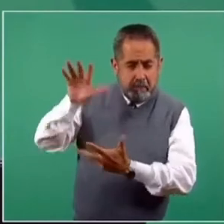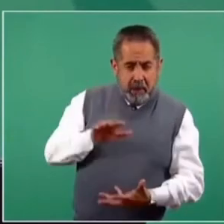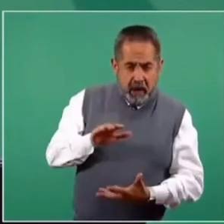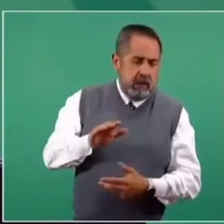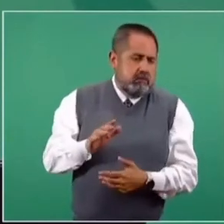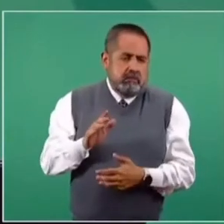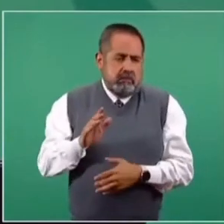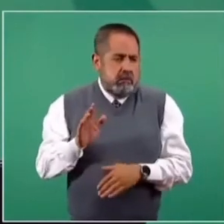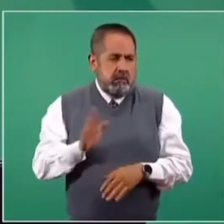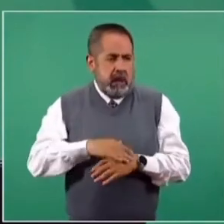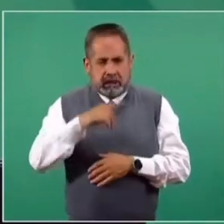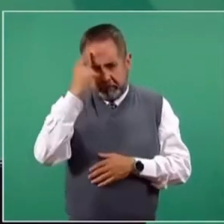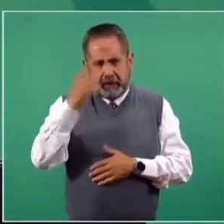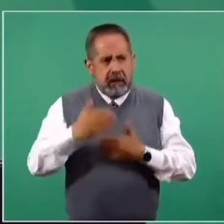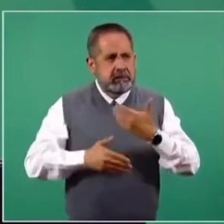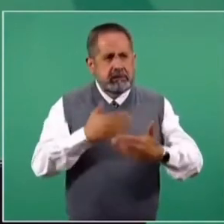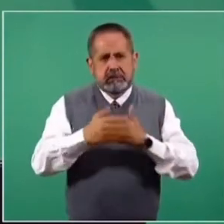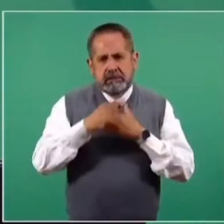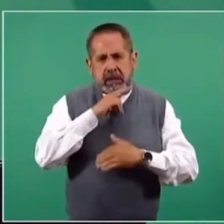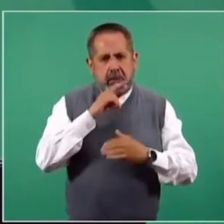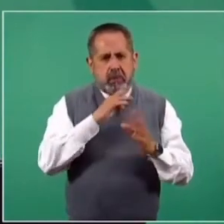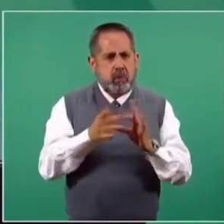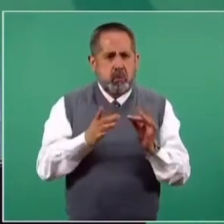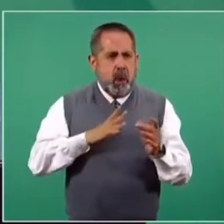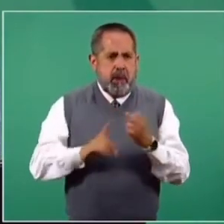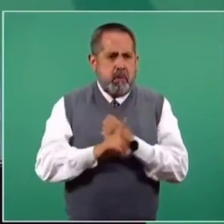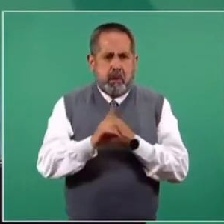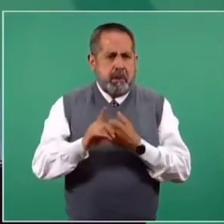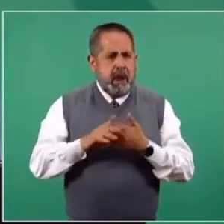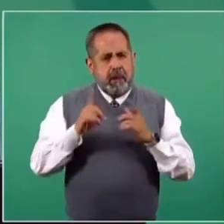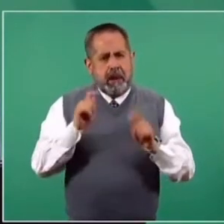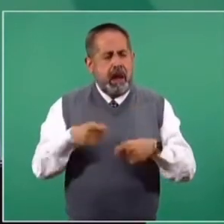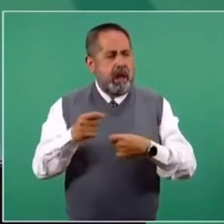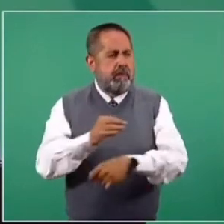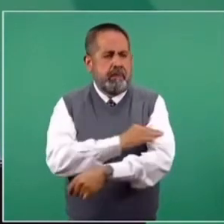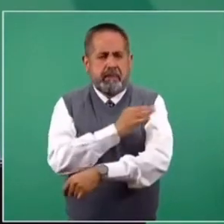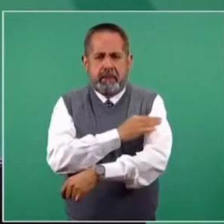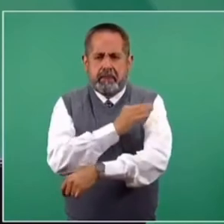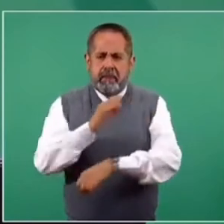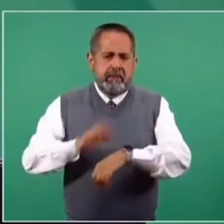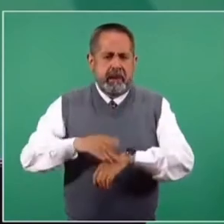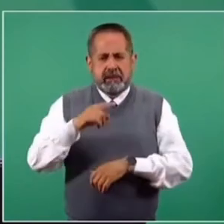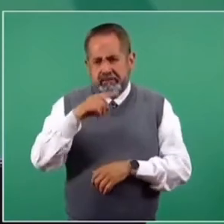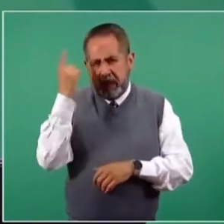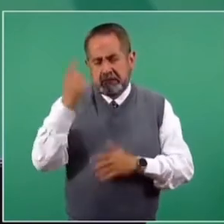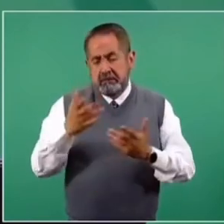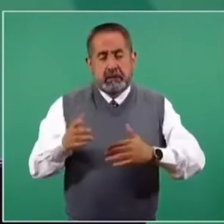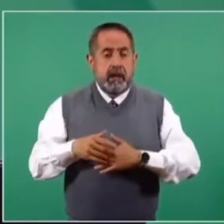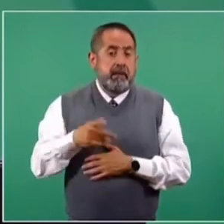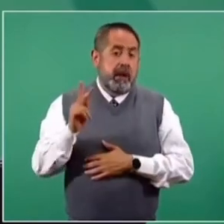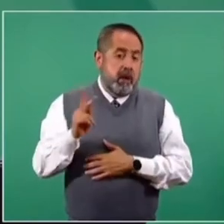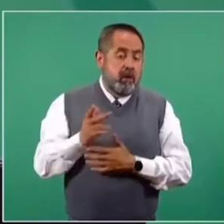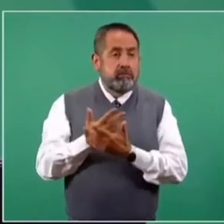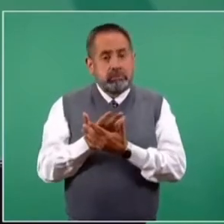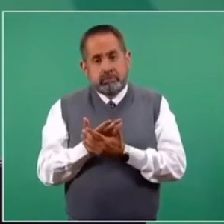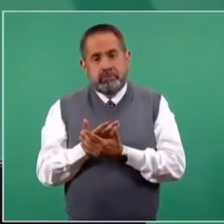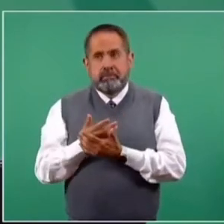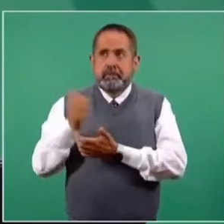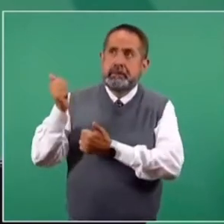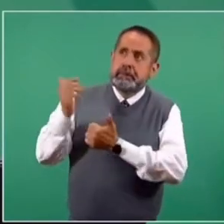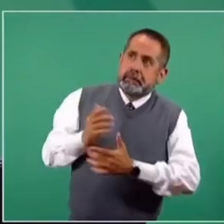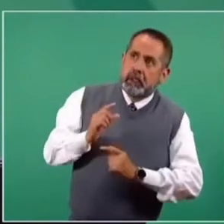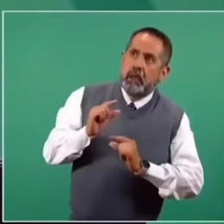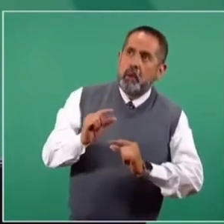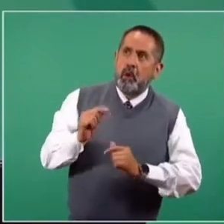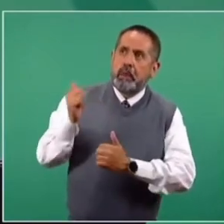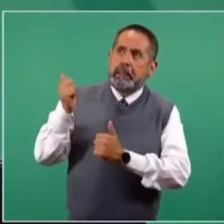no tendríamos ningún problema ni ningún inconveniente para ponerlas más rápido, pero si llegan a la velocidad a